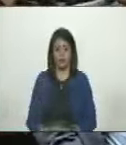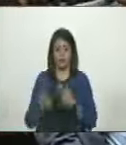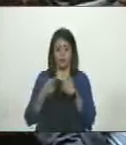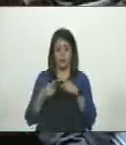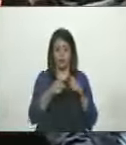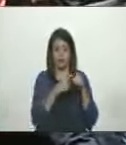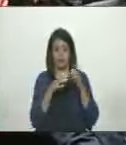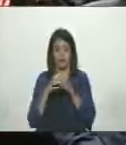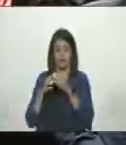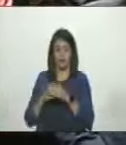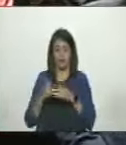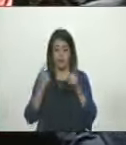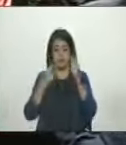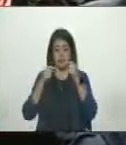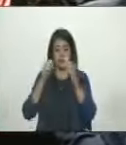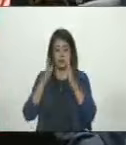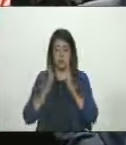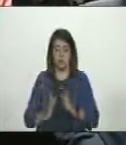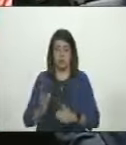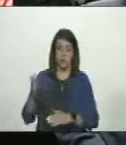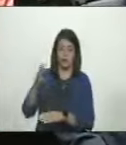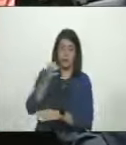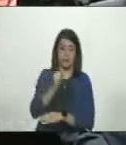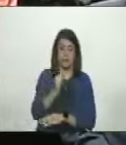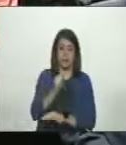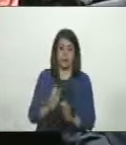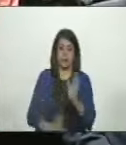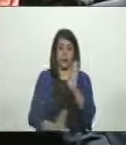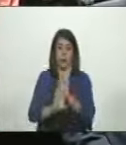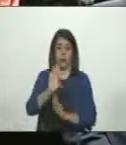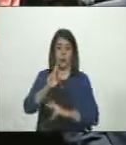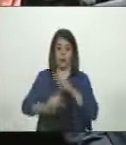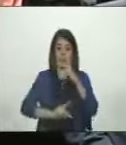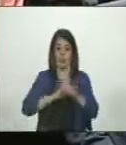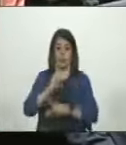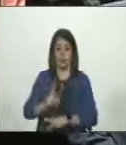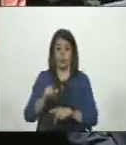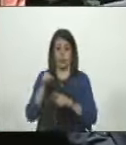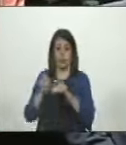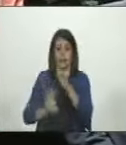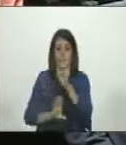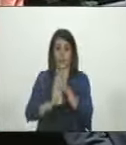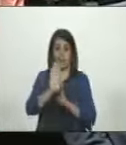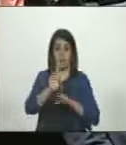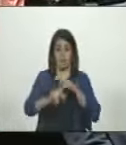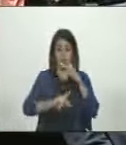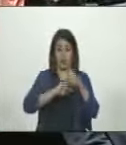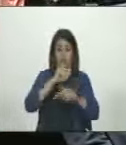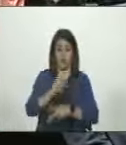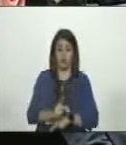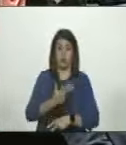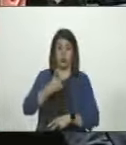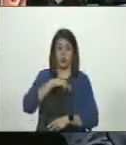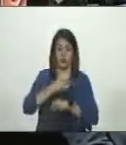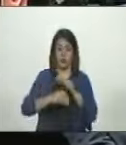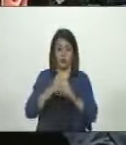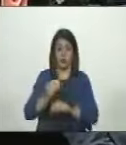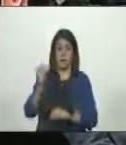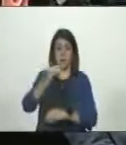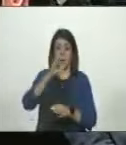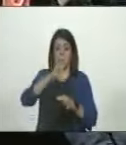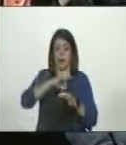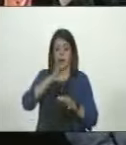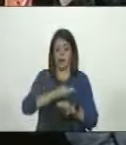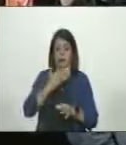diferentes sectores económicos hemos logrado incrementar la producción. Ese incremento de la producción es lo que nos va a generar a nosotros los